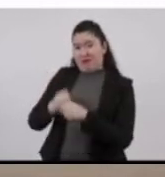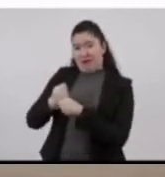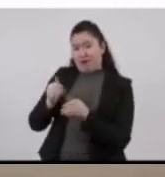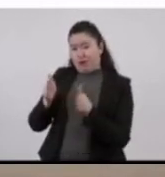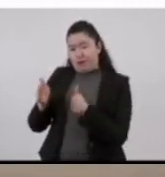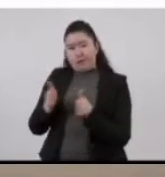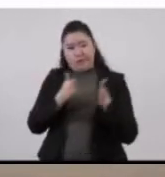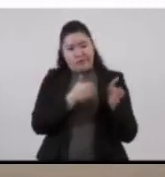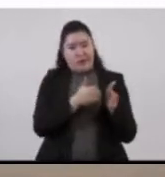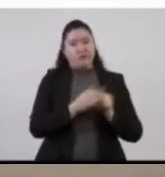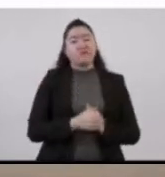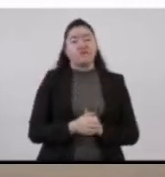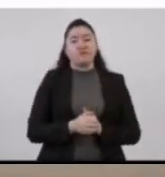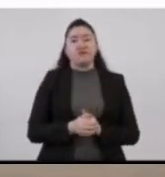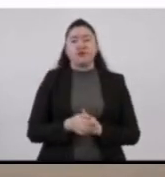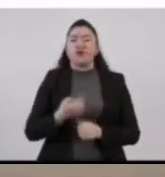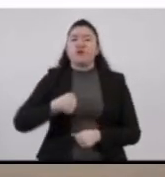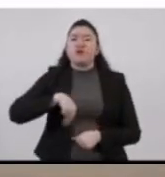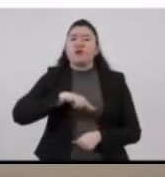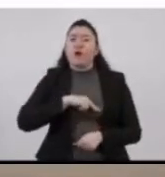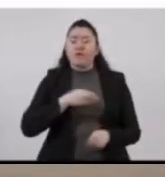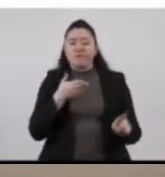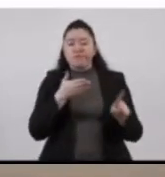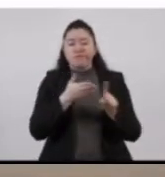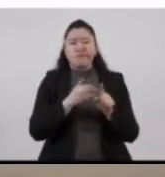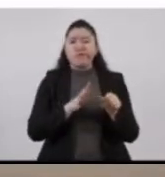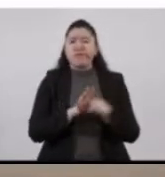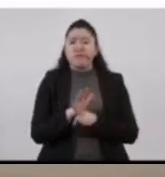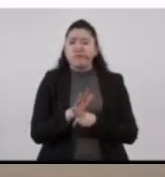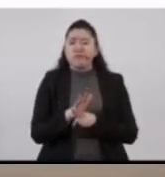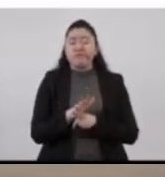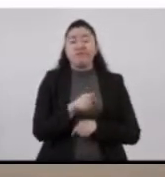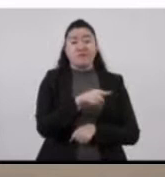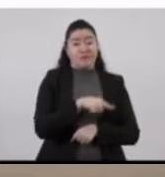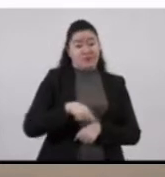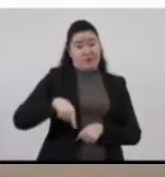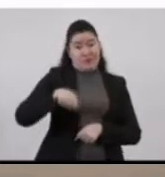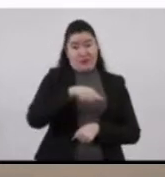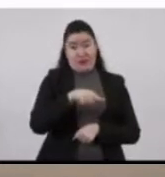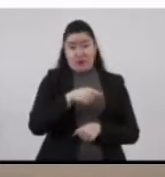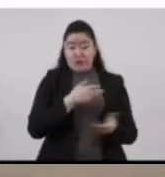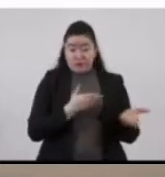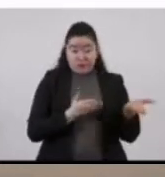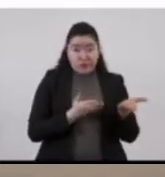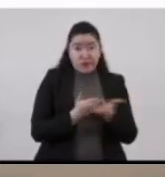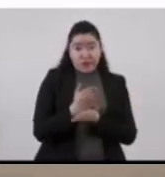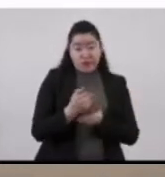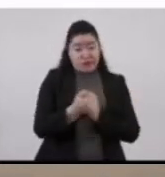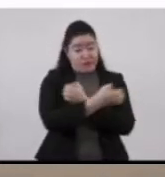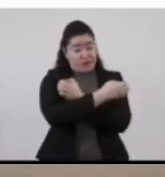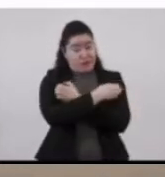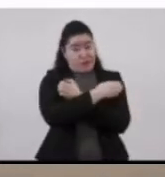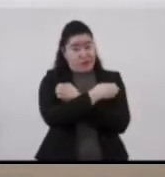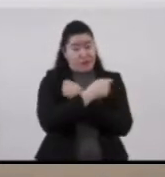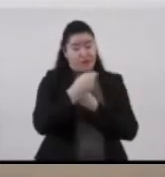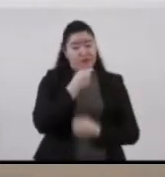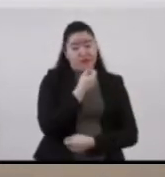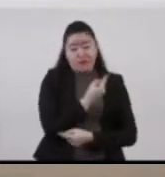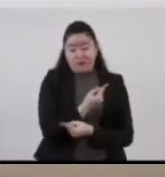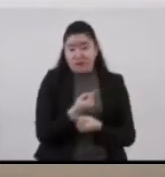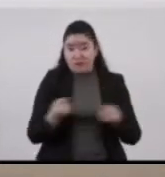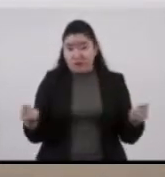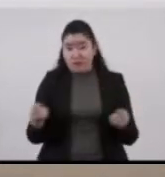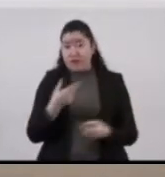de asistencia lo que pretendemos es que se garantice el acceso a la educación de niñas, niños y